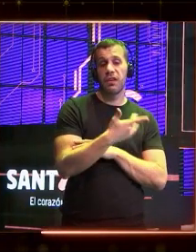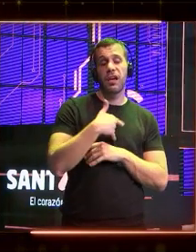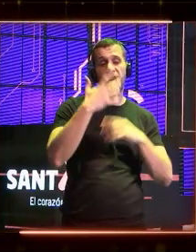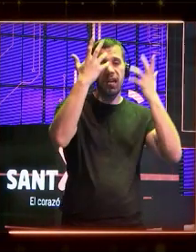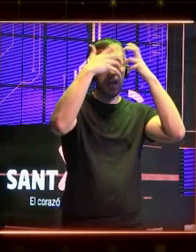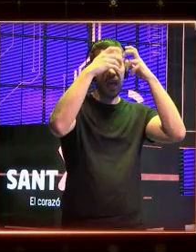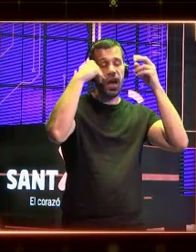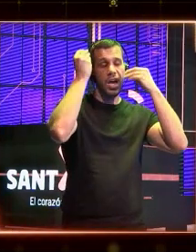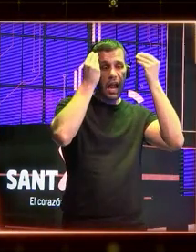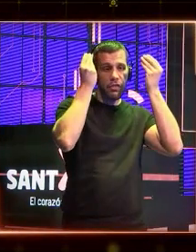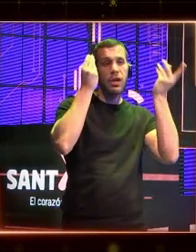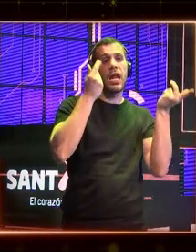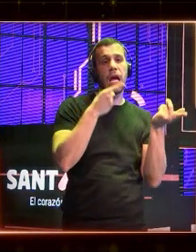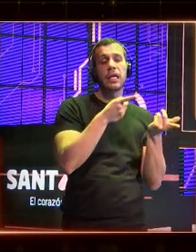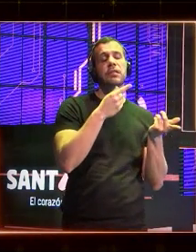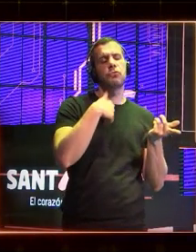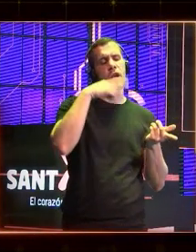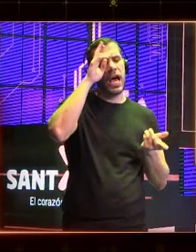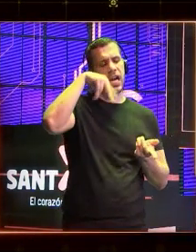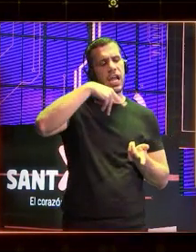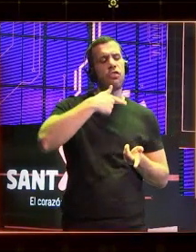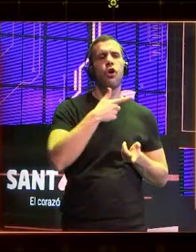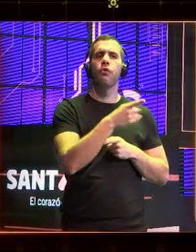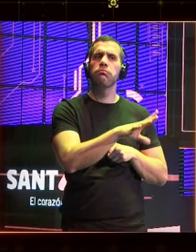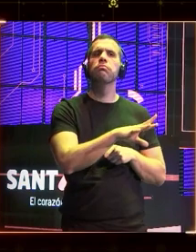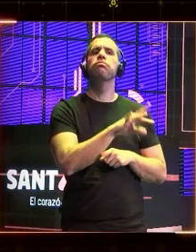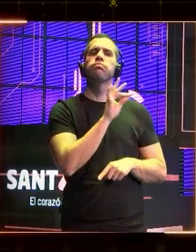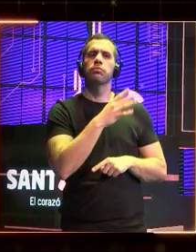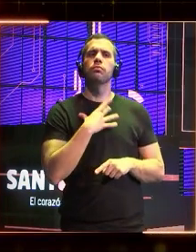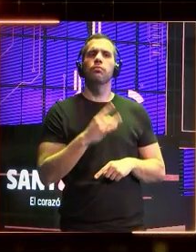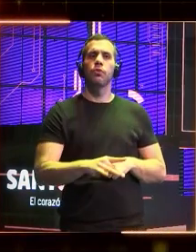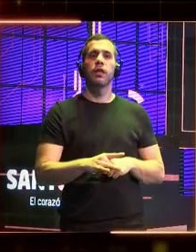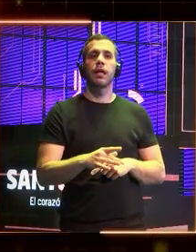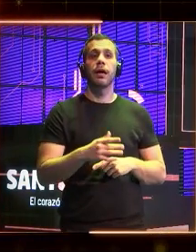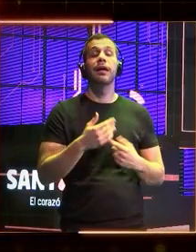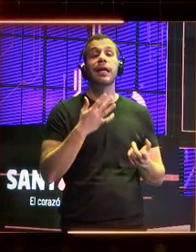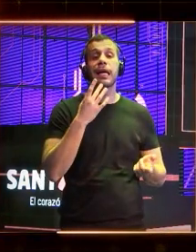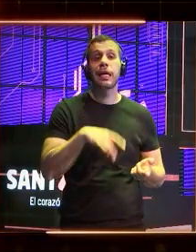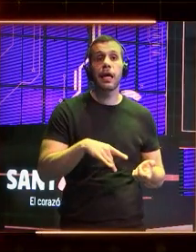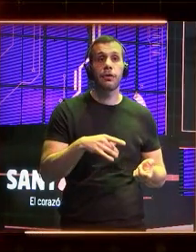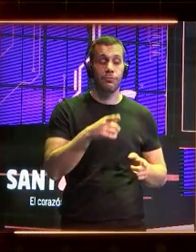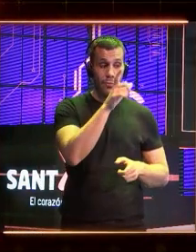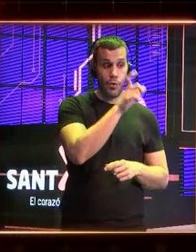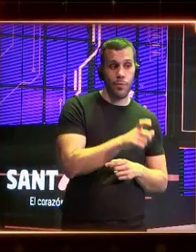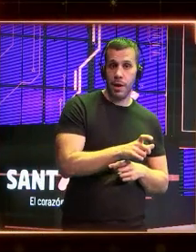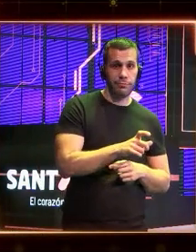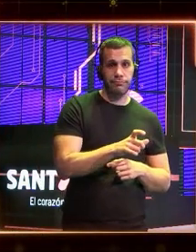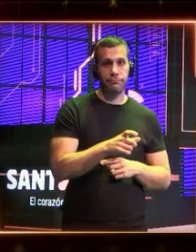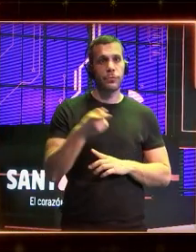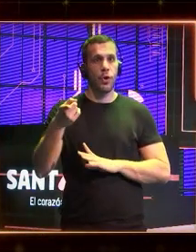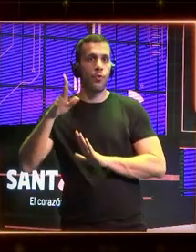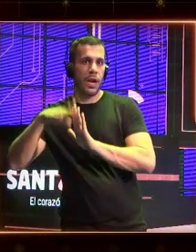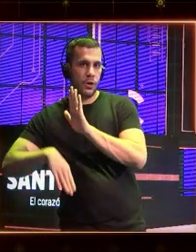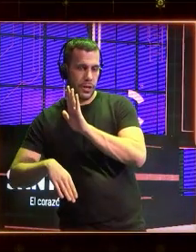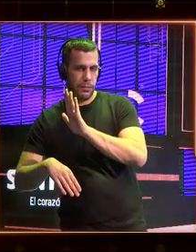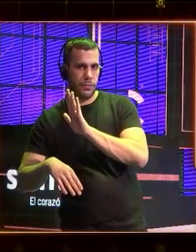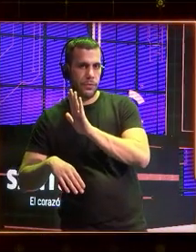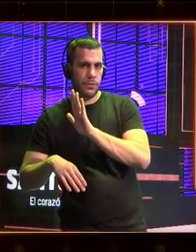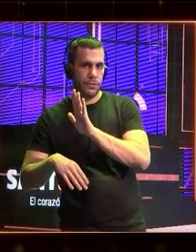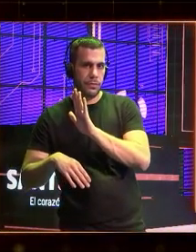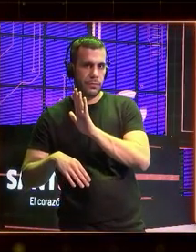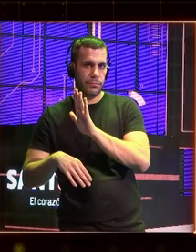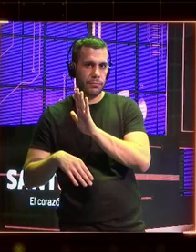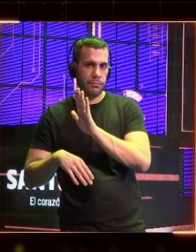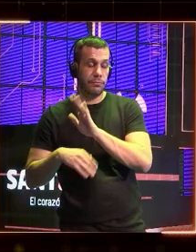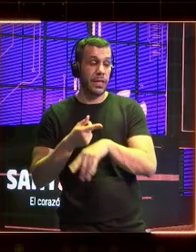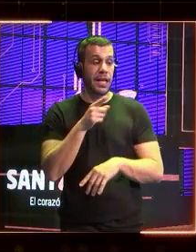decisiones que sean 100% tomadas por la razón no las va a tomar un ser humano, las va a tomar un algoritmo. ¿Y cuáles son las decisiones que tomará un ser humano? Aquellas que no son 100